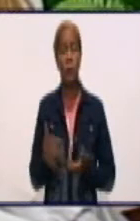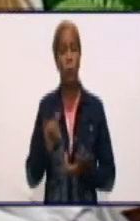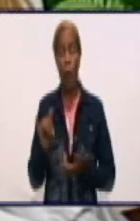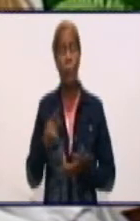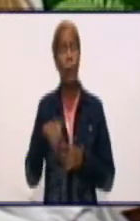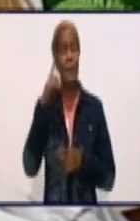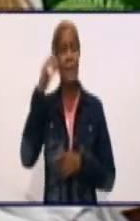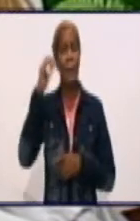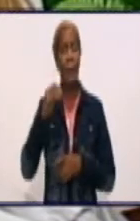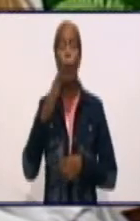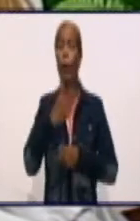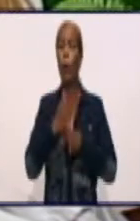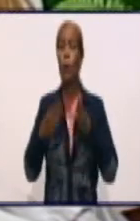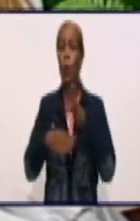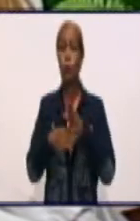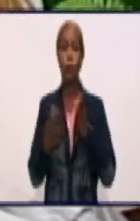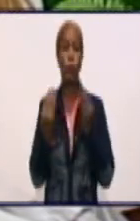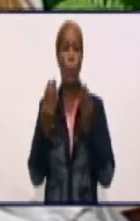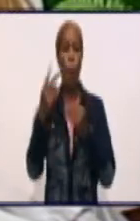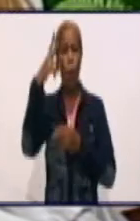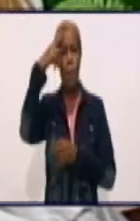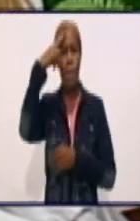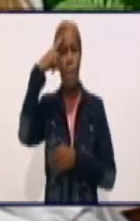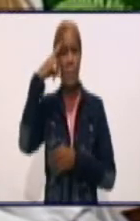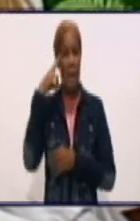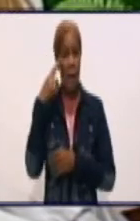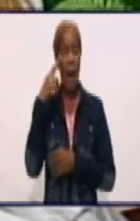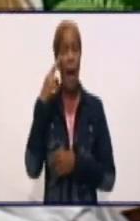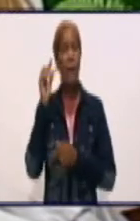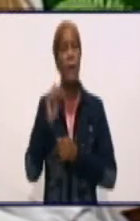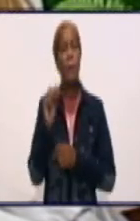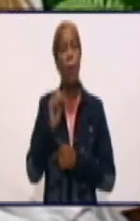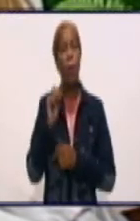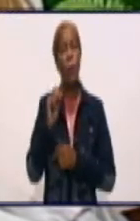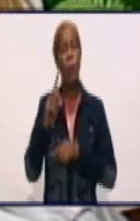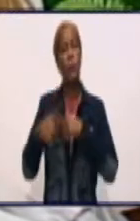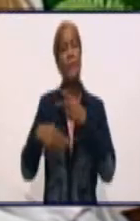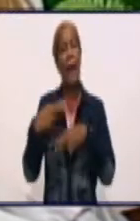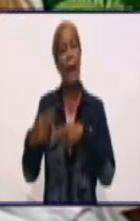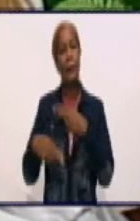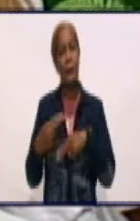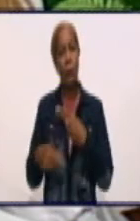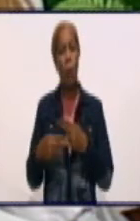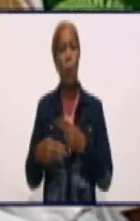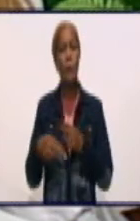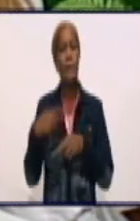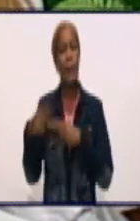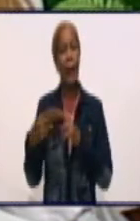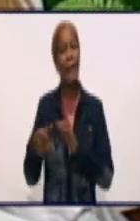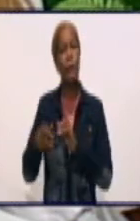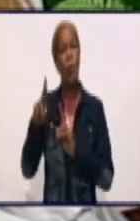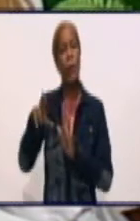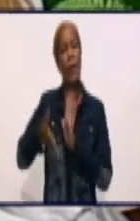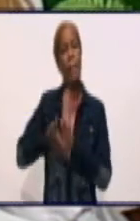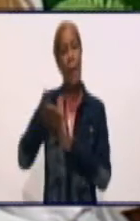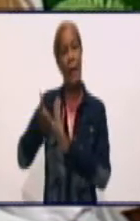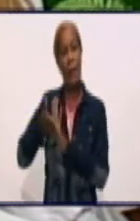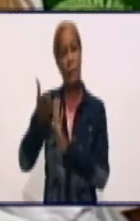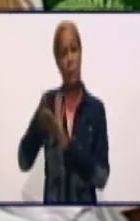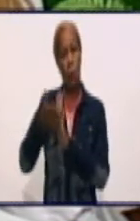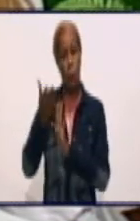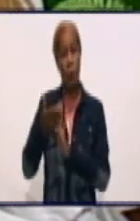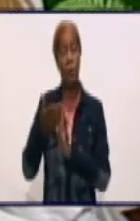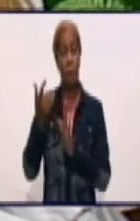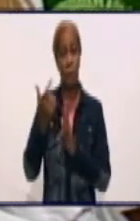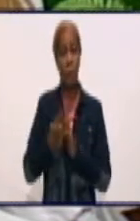de algunos años, que se ha ido remodelando, que se ha ido adaptando locales para la atención a los pacientes. A eso hay que